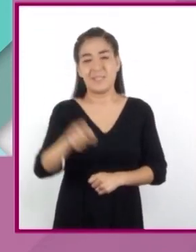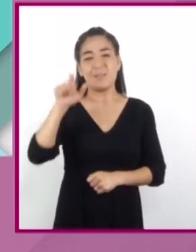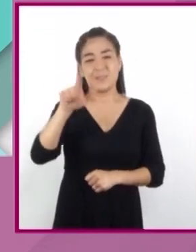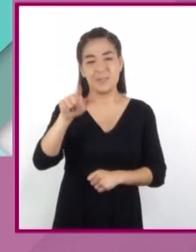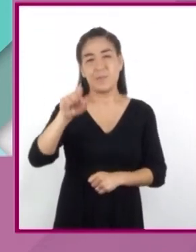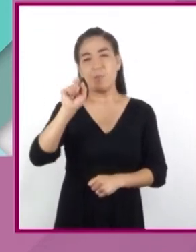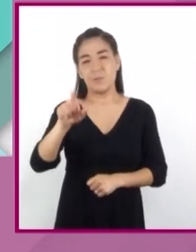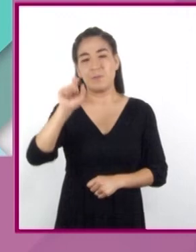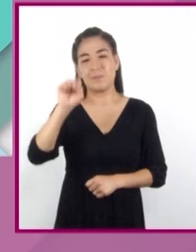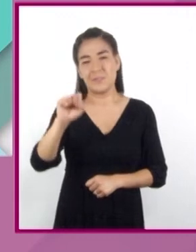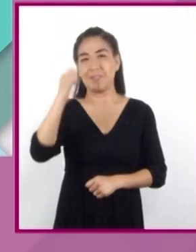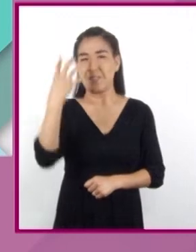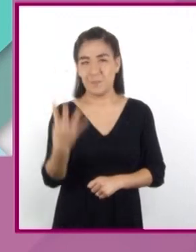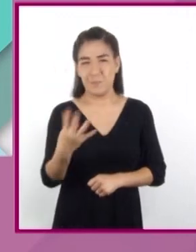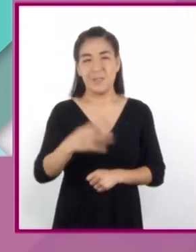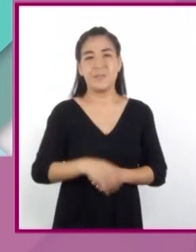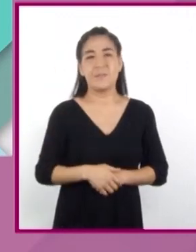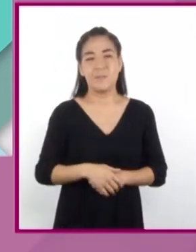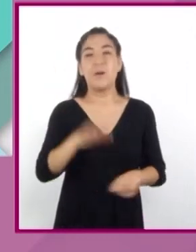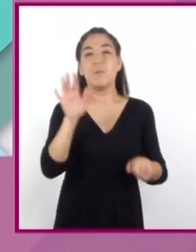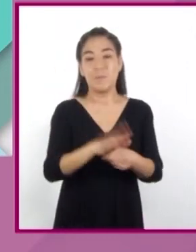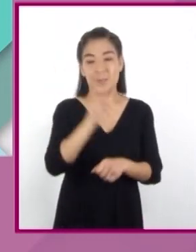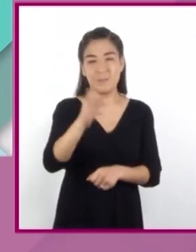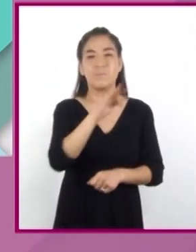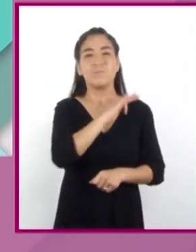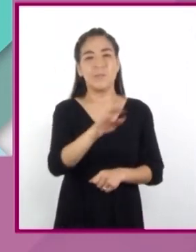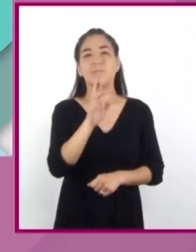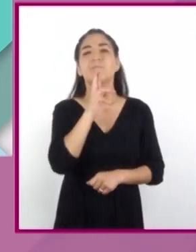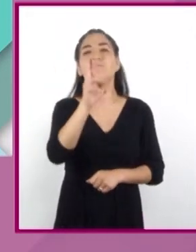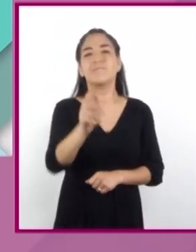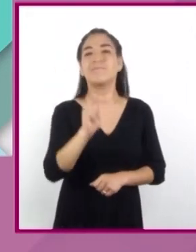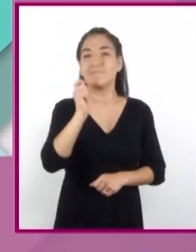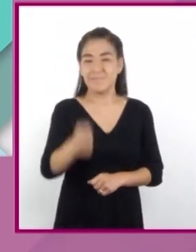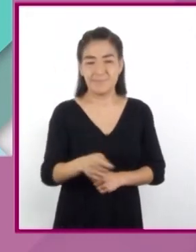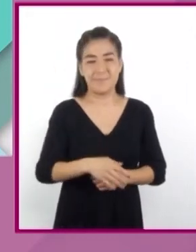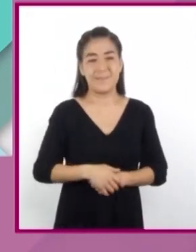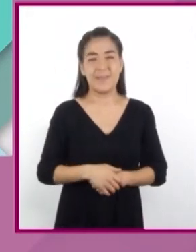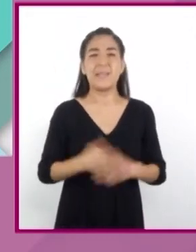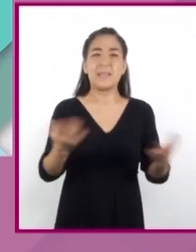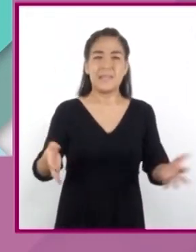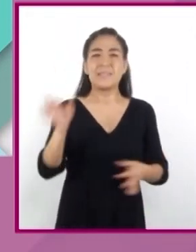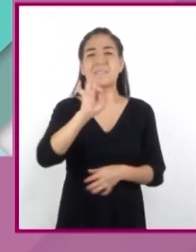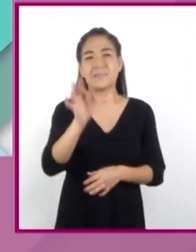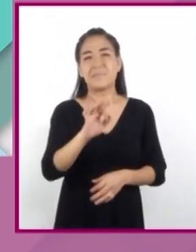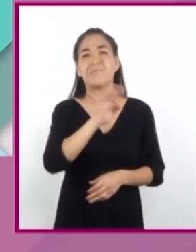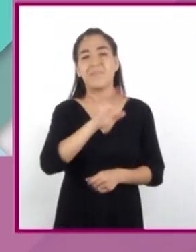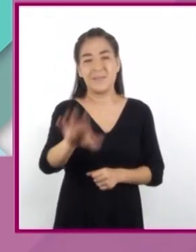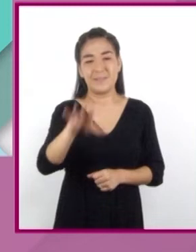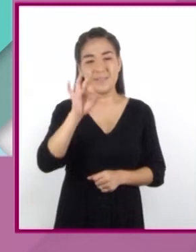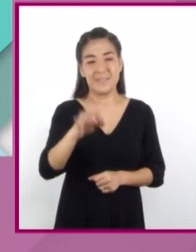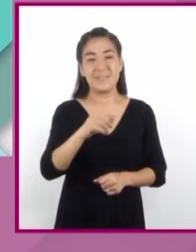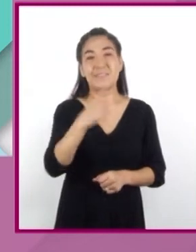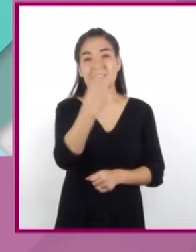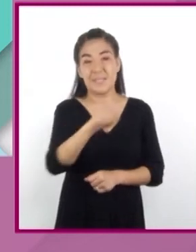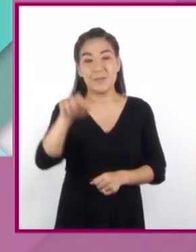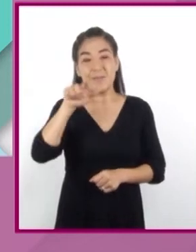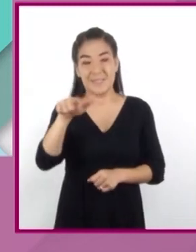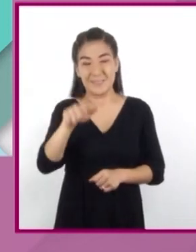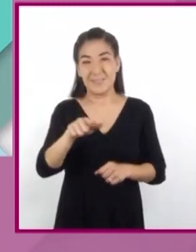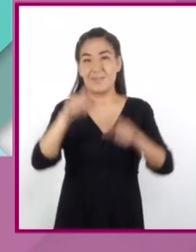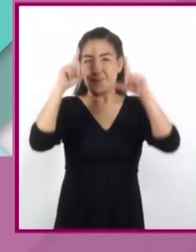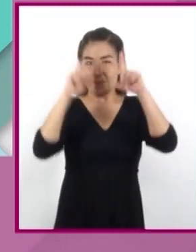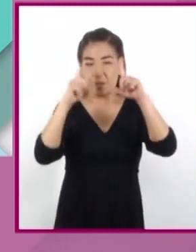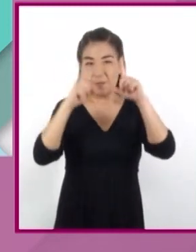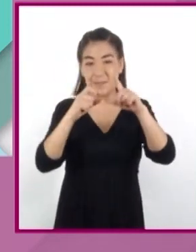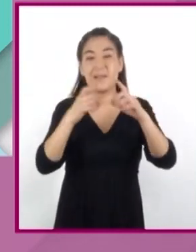.64, por lo que podemos responder que podría tomar 117 fotografías y quedaría